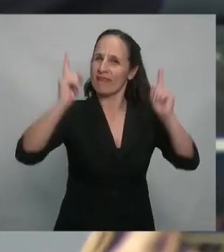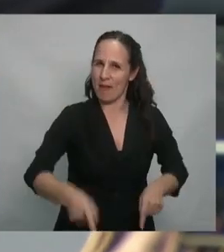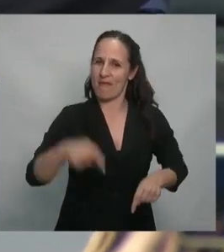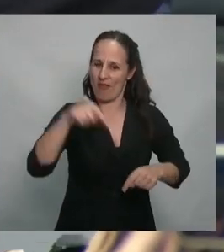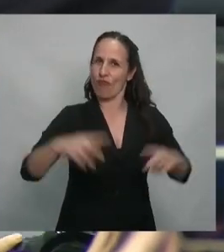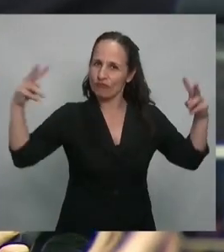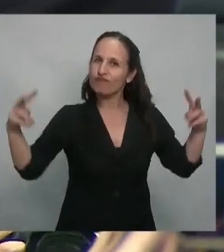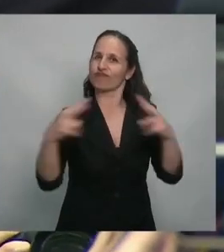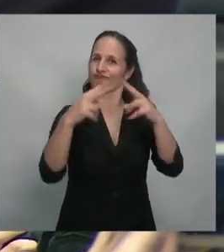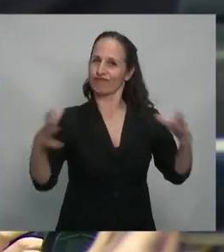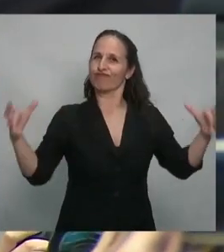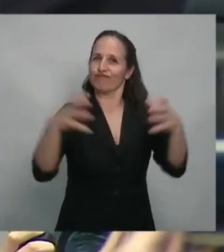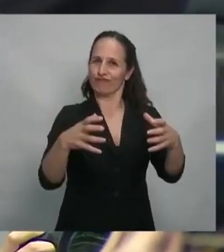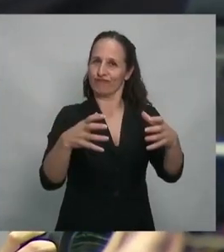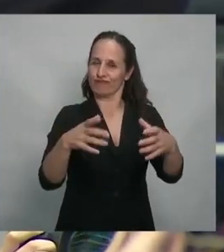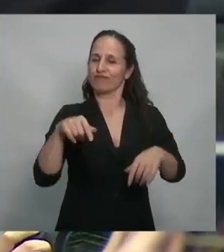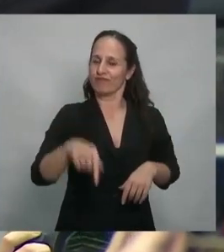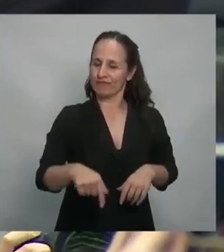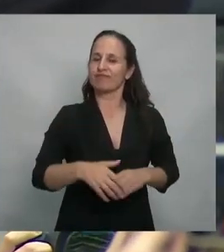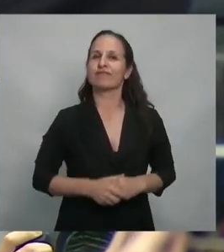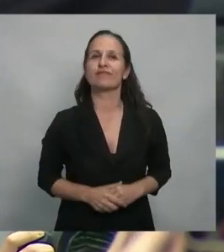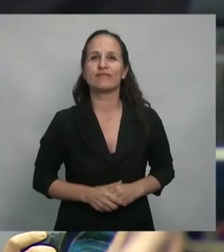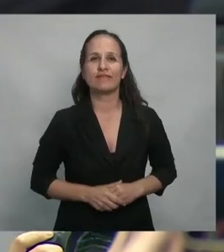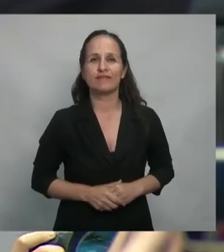encuentro académico.